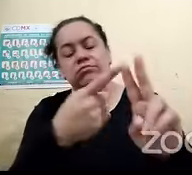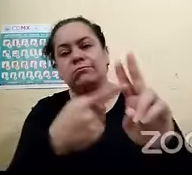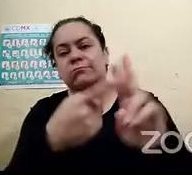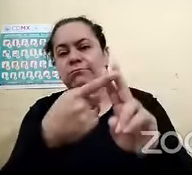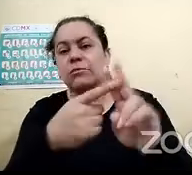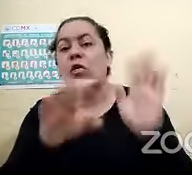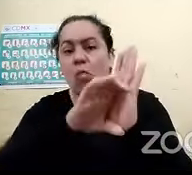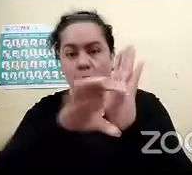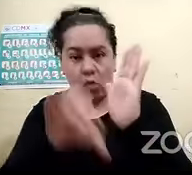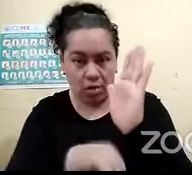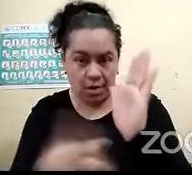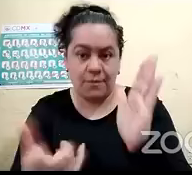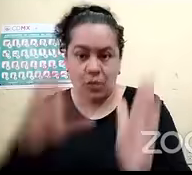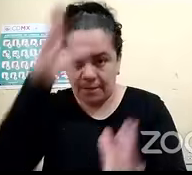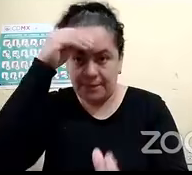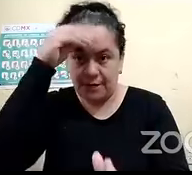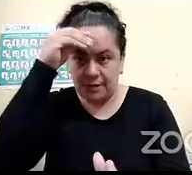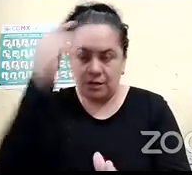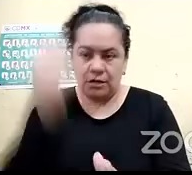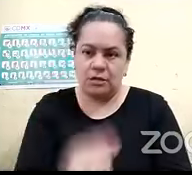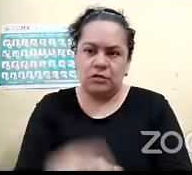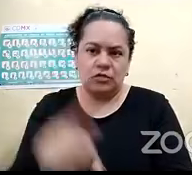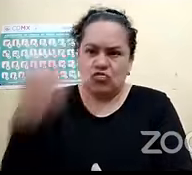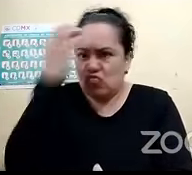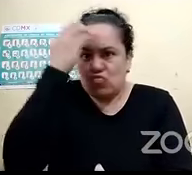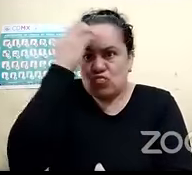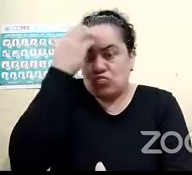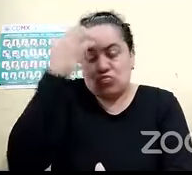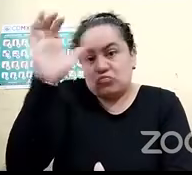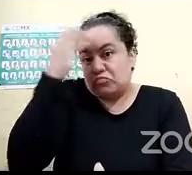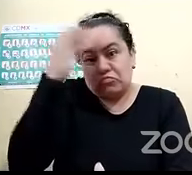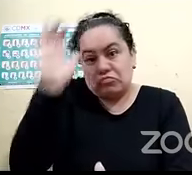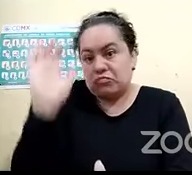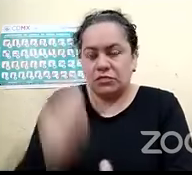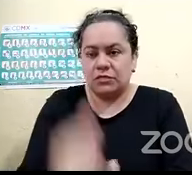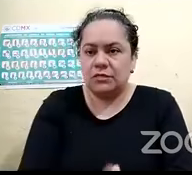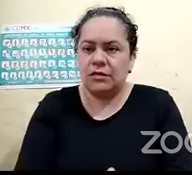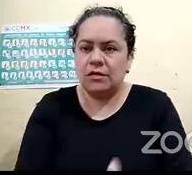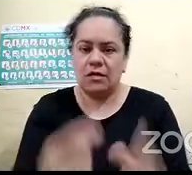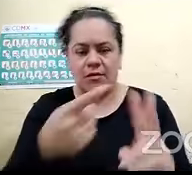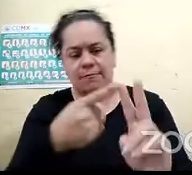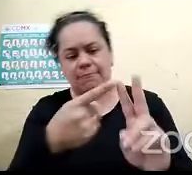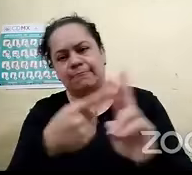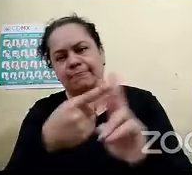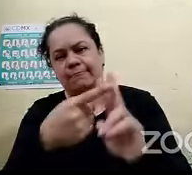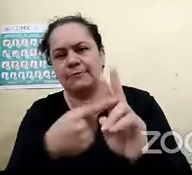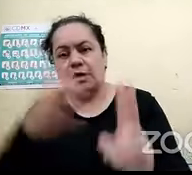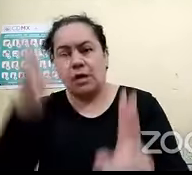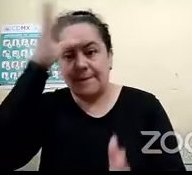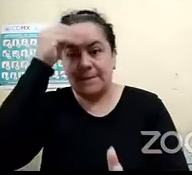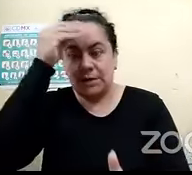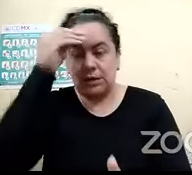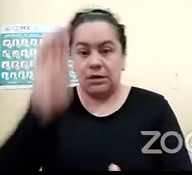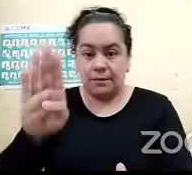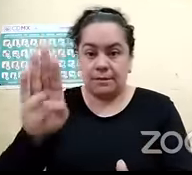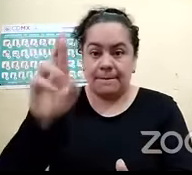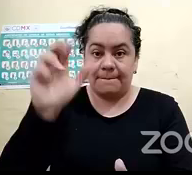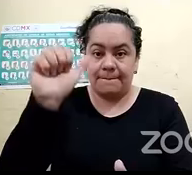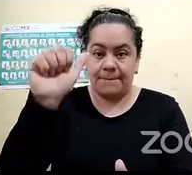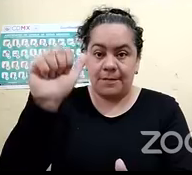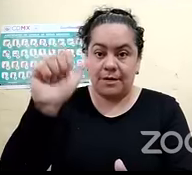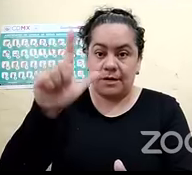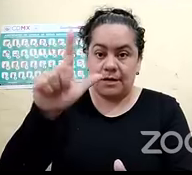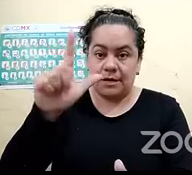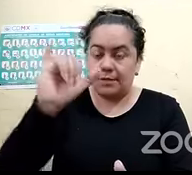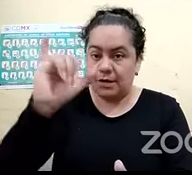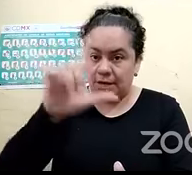eso totalmente yo lo desconocía de cómo se puede hacer el braille en los dedos entonces me pareció muy muy interesante ya nos dijiste Iris que